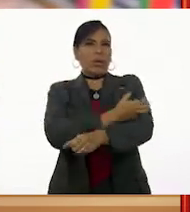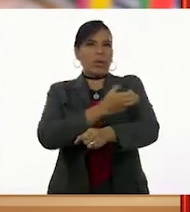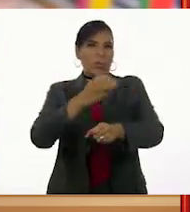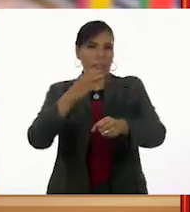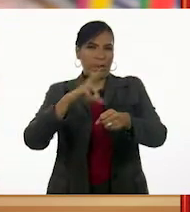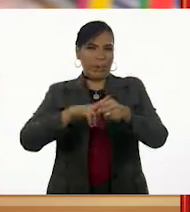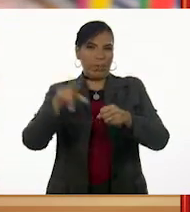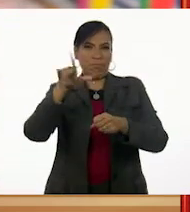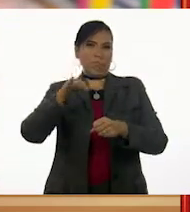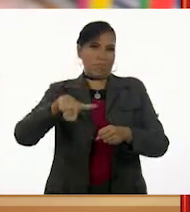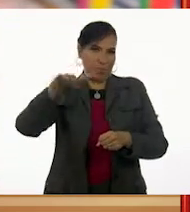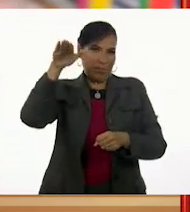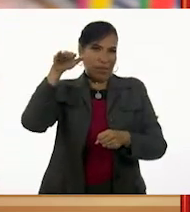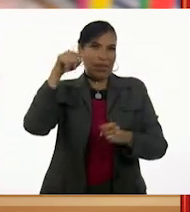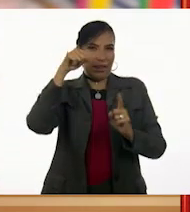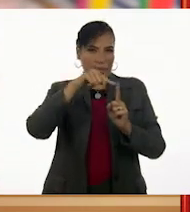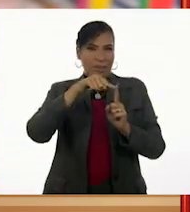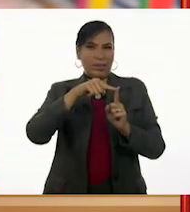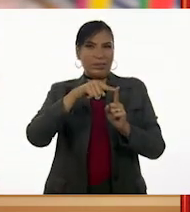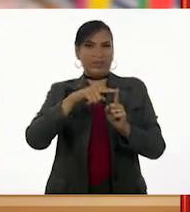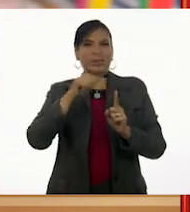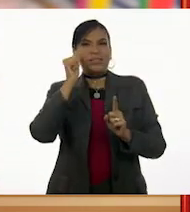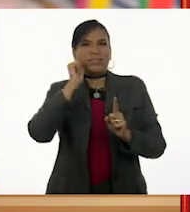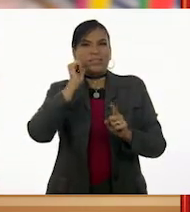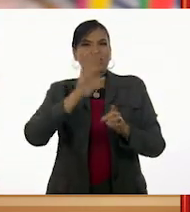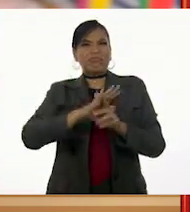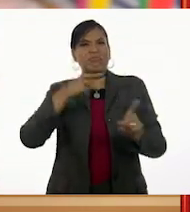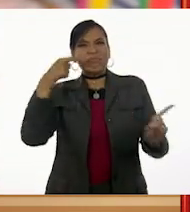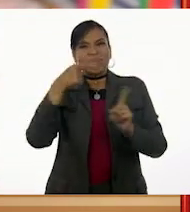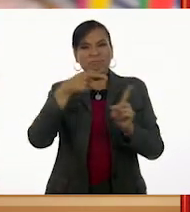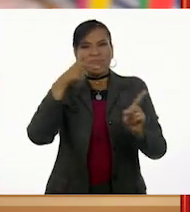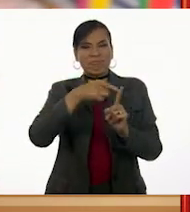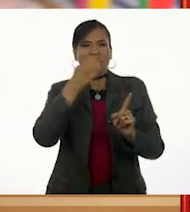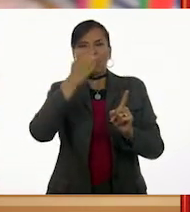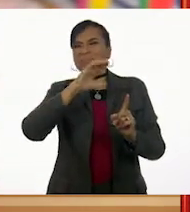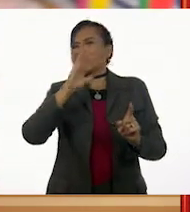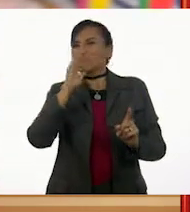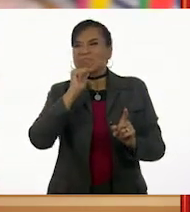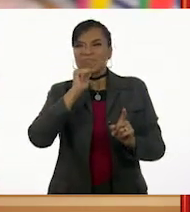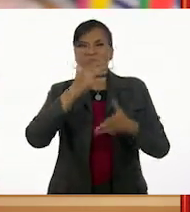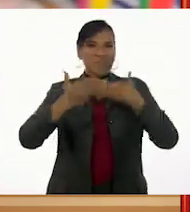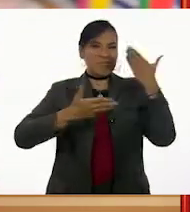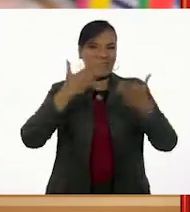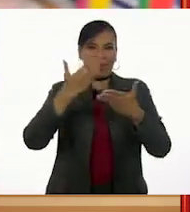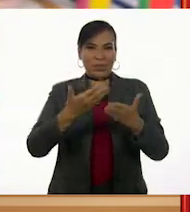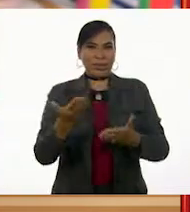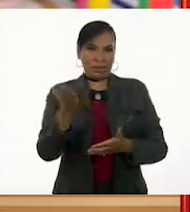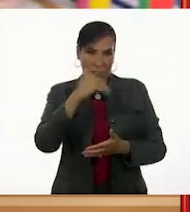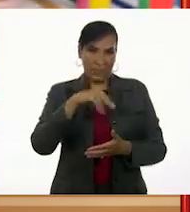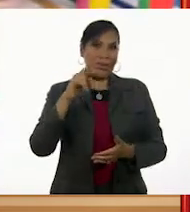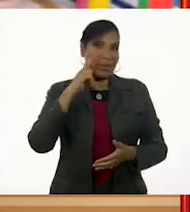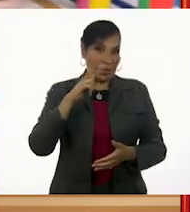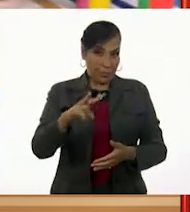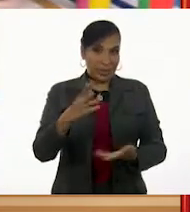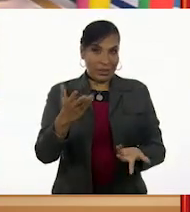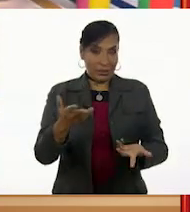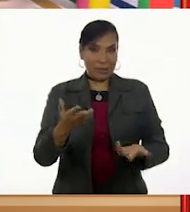mayores que él lo desalientan para que siga estudiando. Roberto, acompáñame a ver